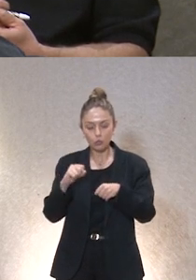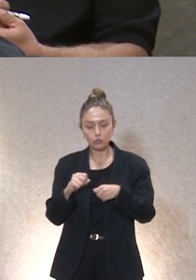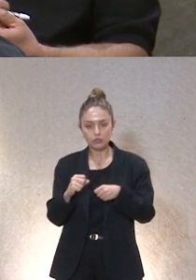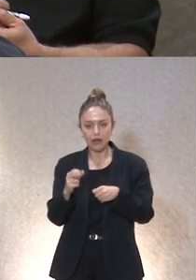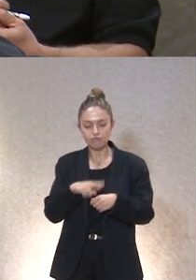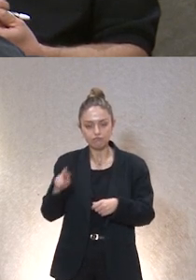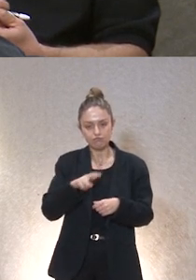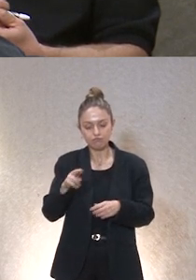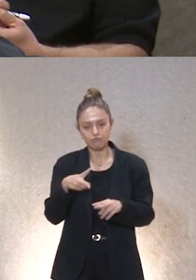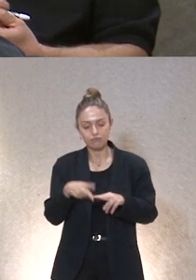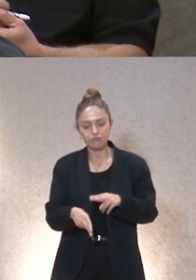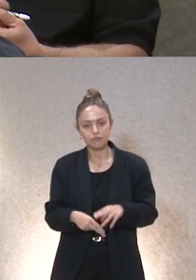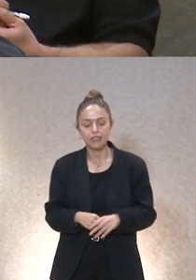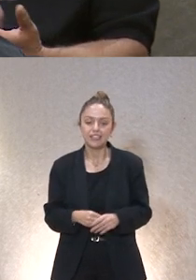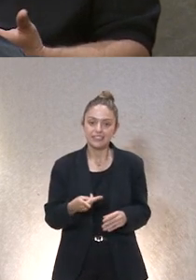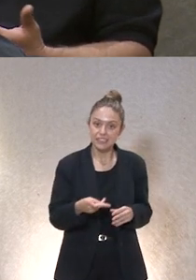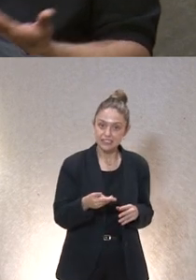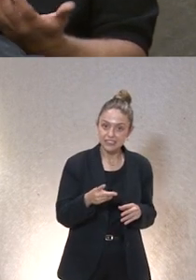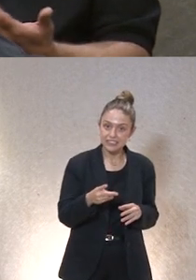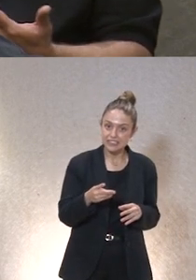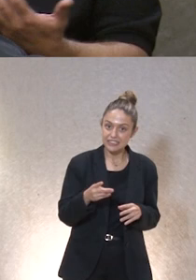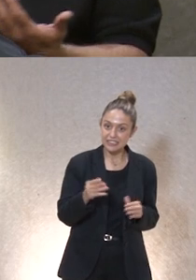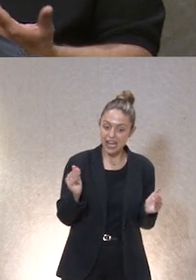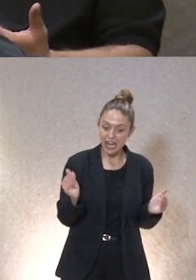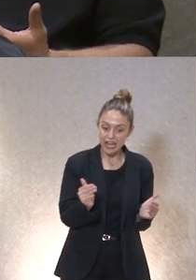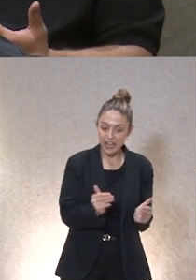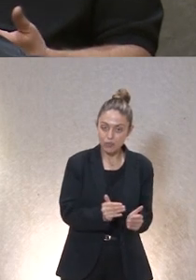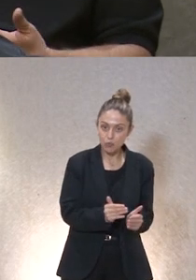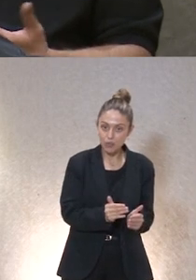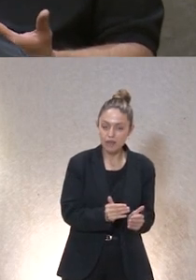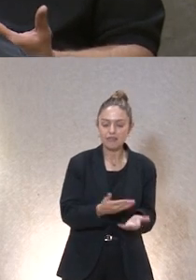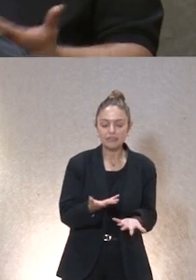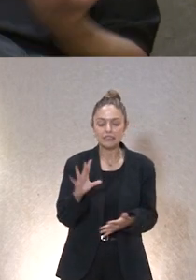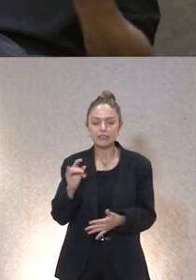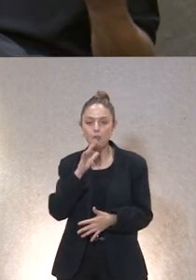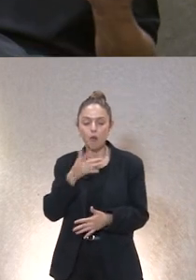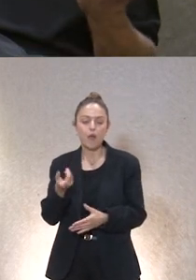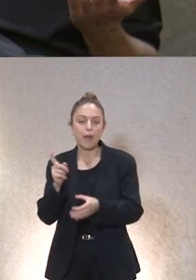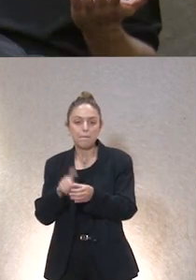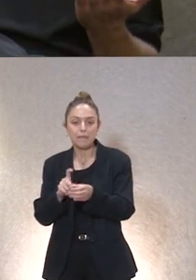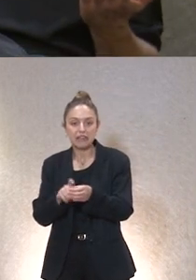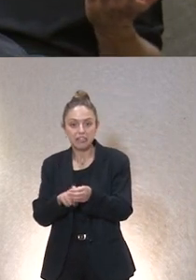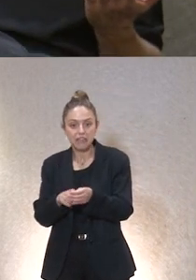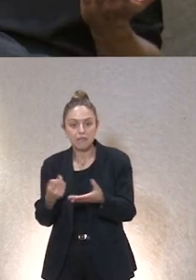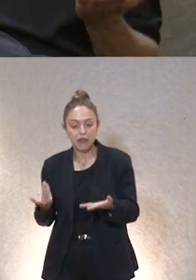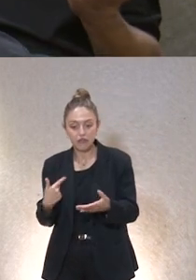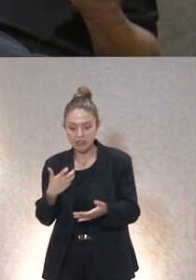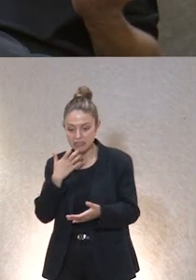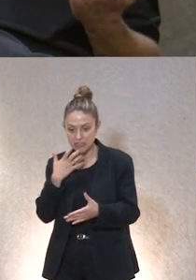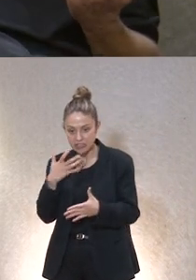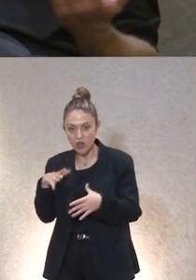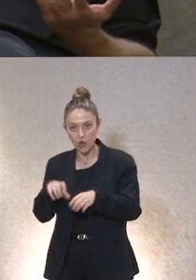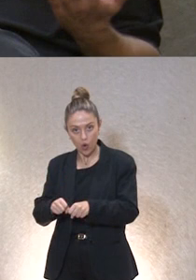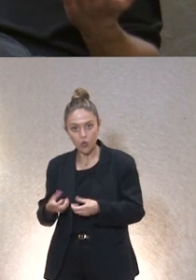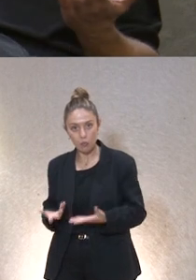se reduce el riesgo no se elimina en todo caso se reduce porque la persona está participando ¿no? o sea si tengo las manos ocupadas llevando un cuchillo